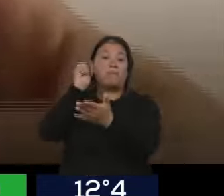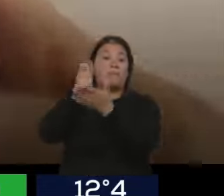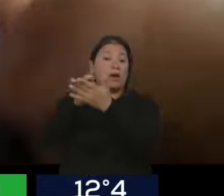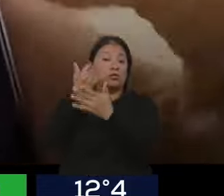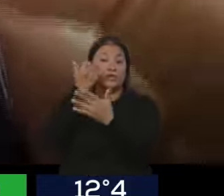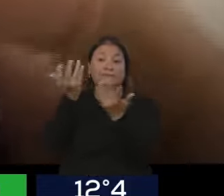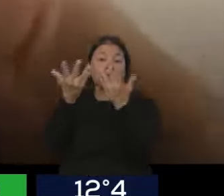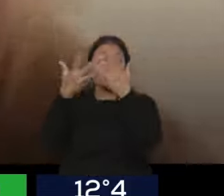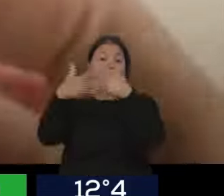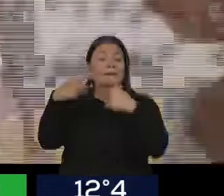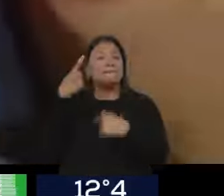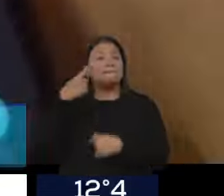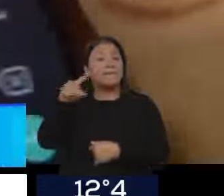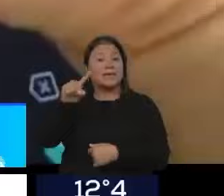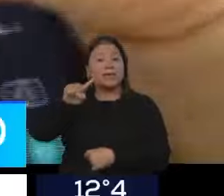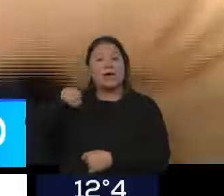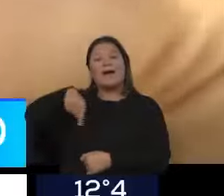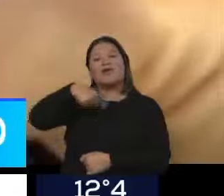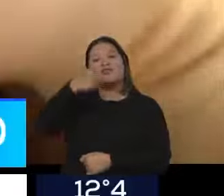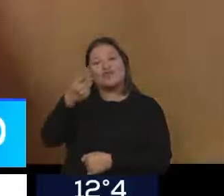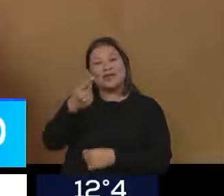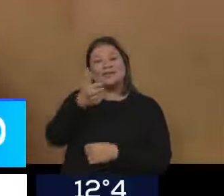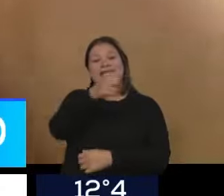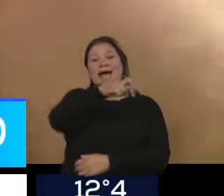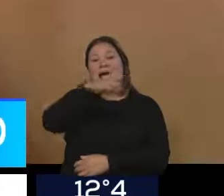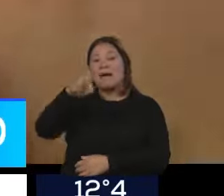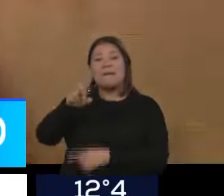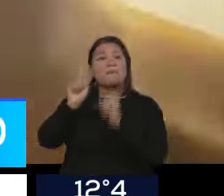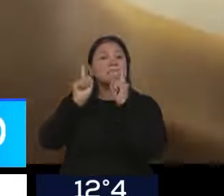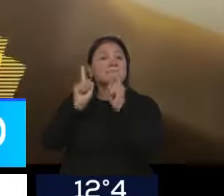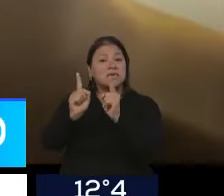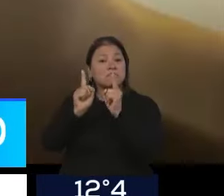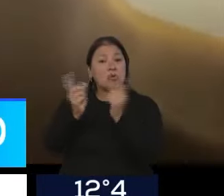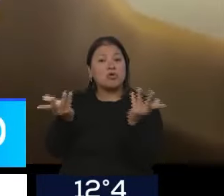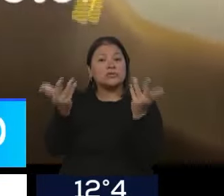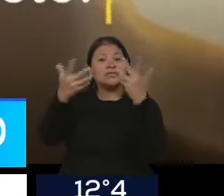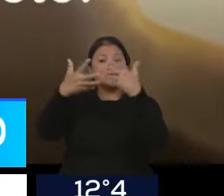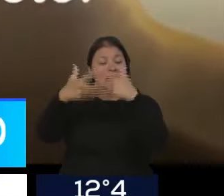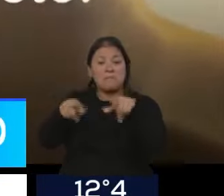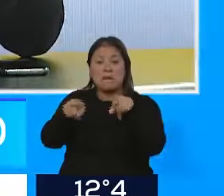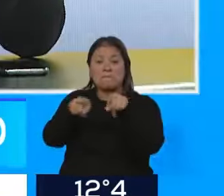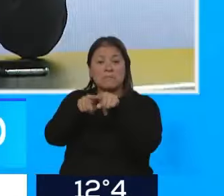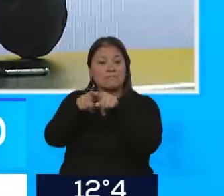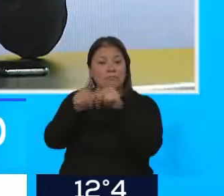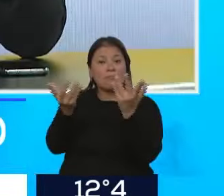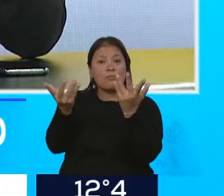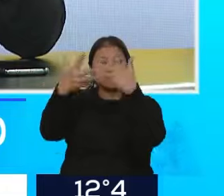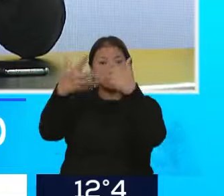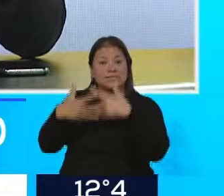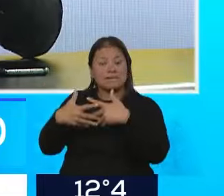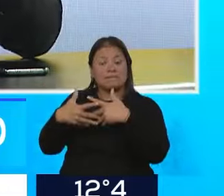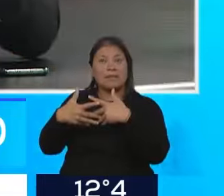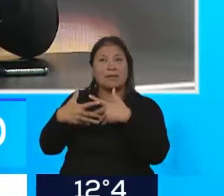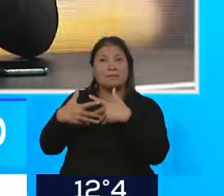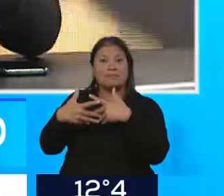Ahora sucede que hay otras fintech que ofrecen el mismo sistema y quizás desde tiempos anteriores a este y